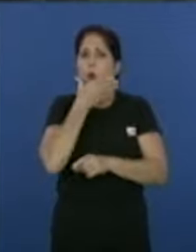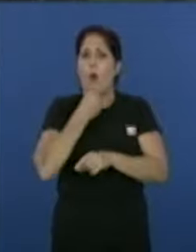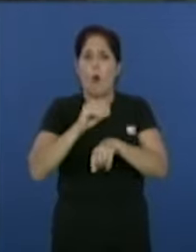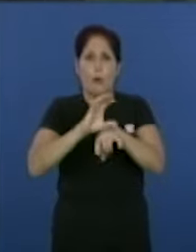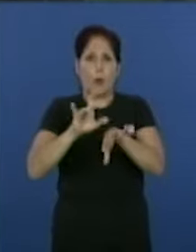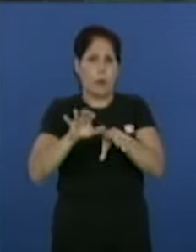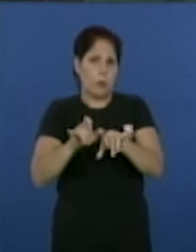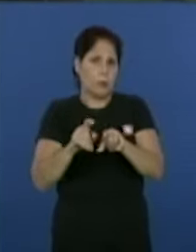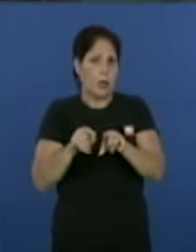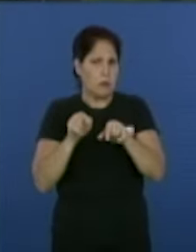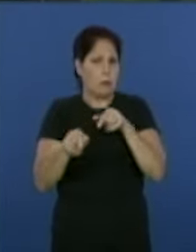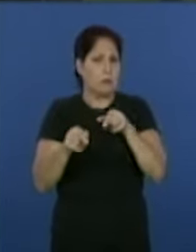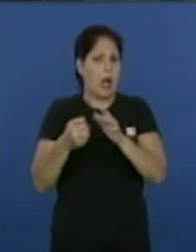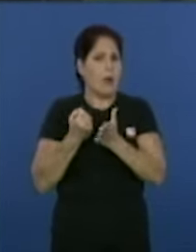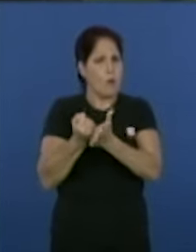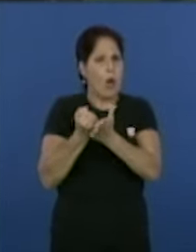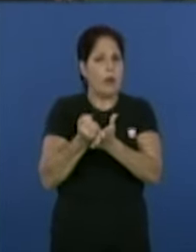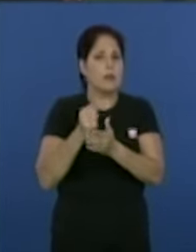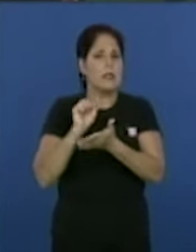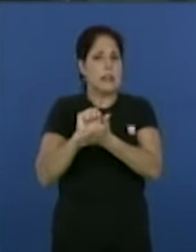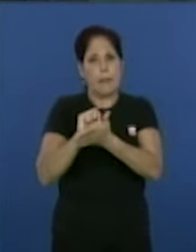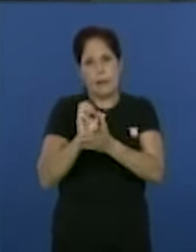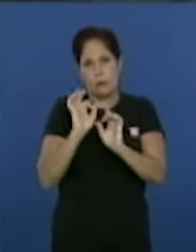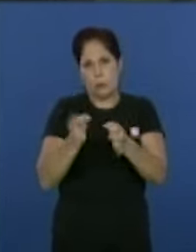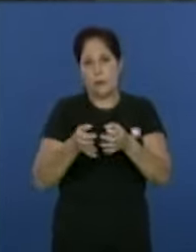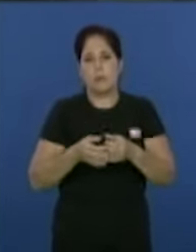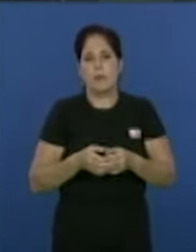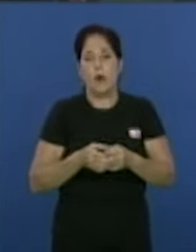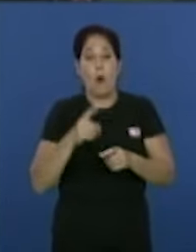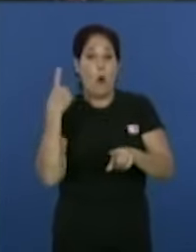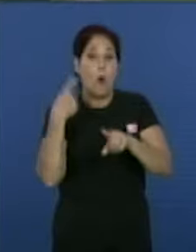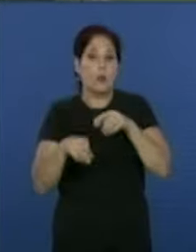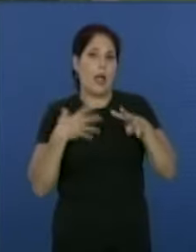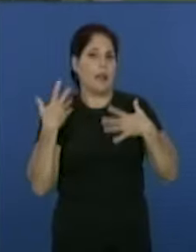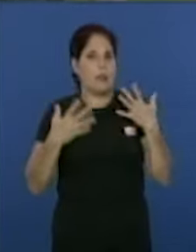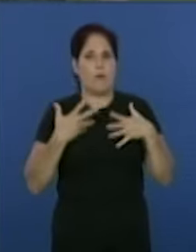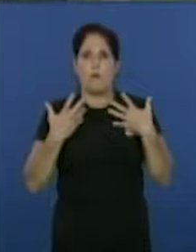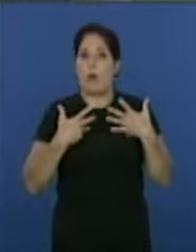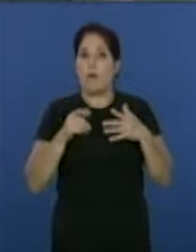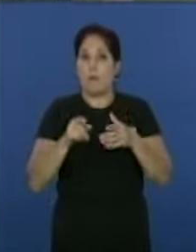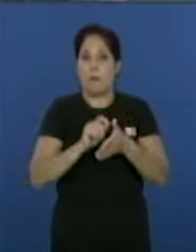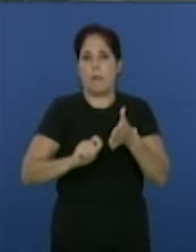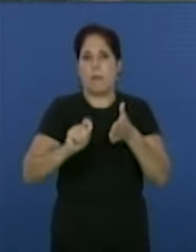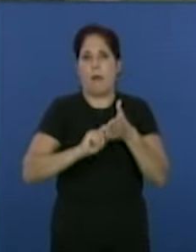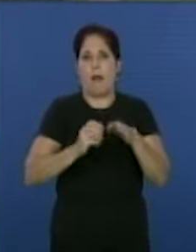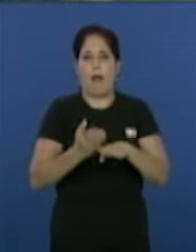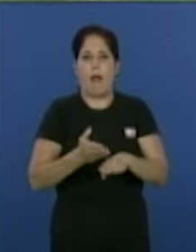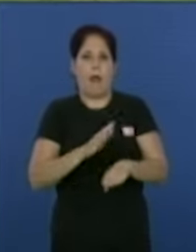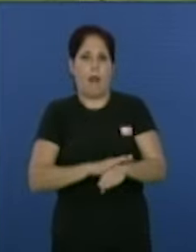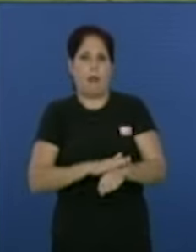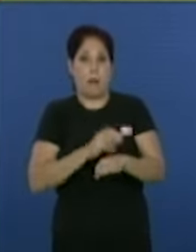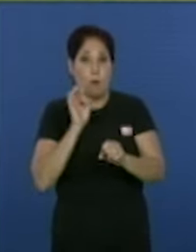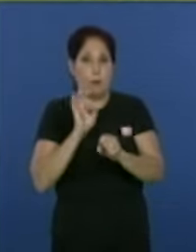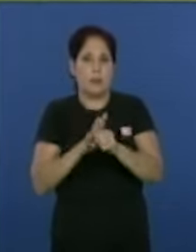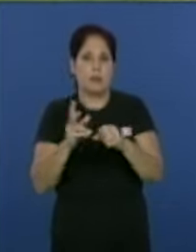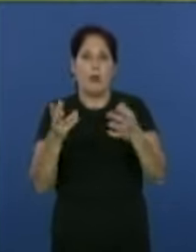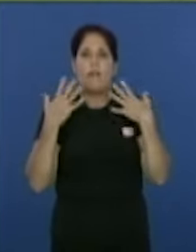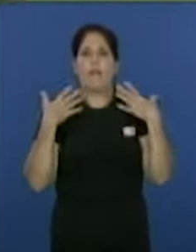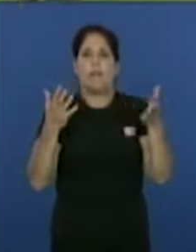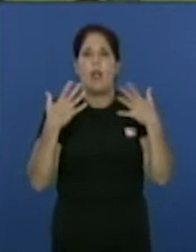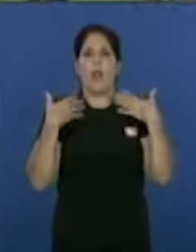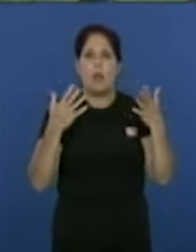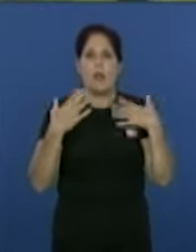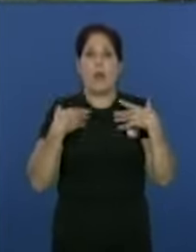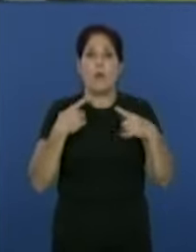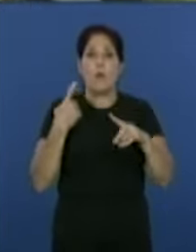club de computación que van a prestar también servicios y bueno, estas son un grupo de actividades que están previstas para el inicio del verano y